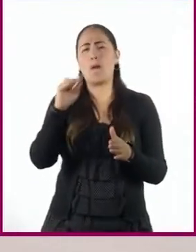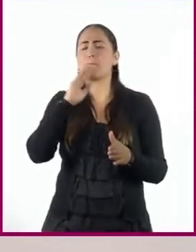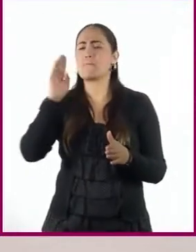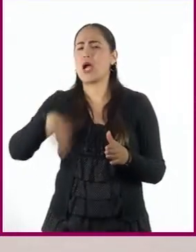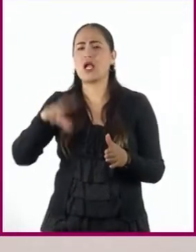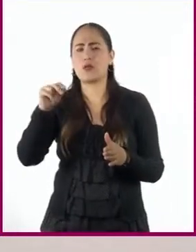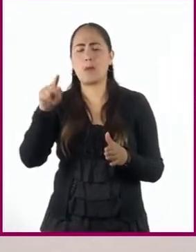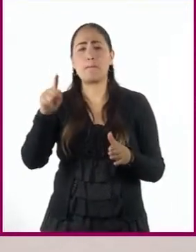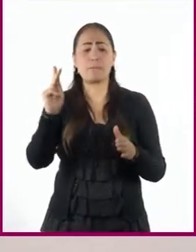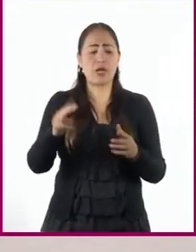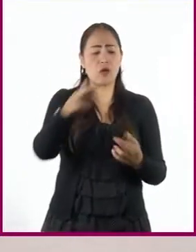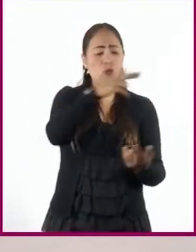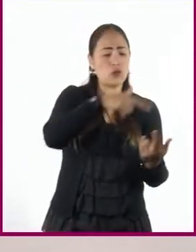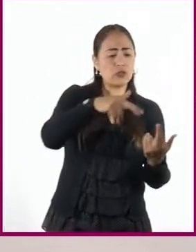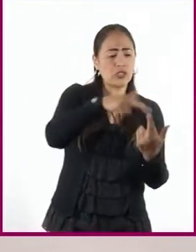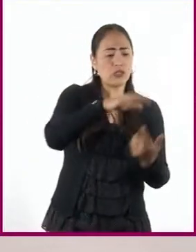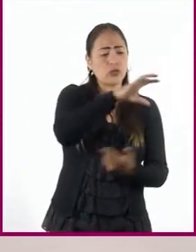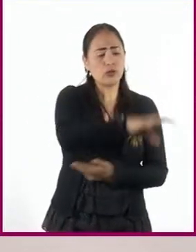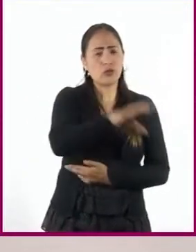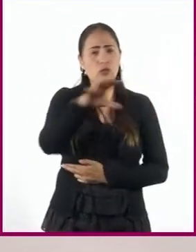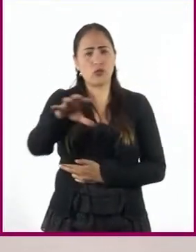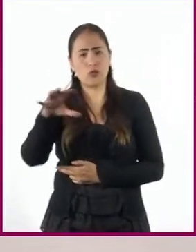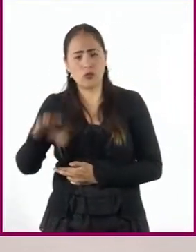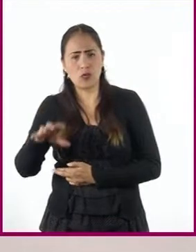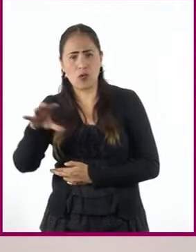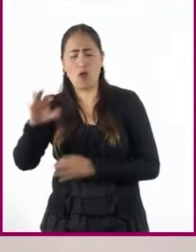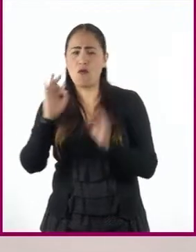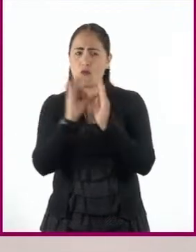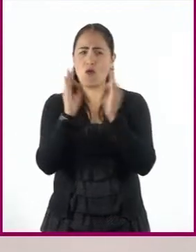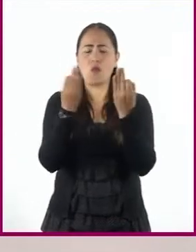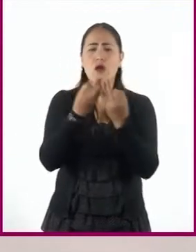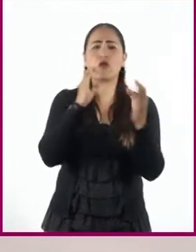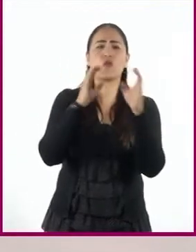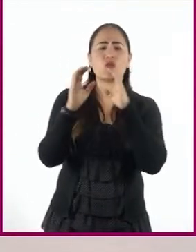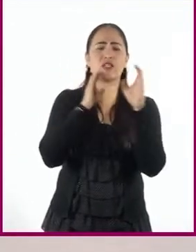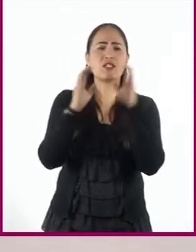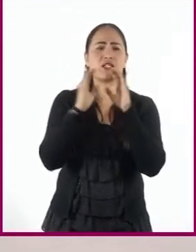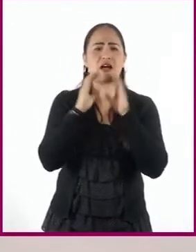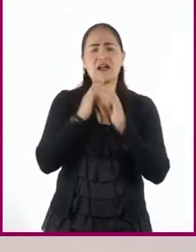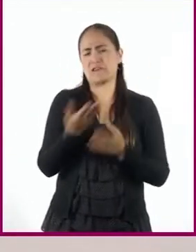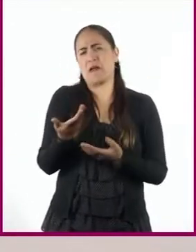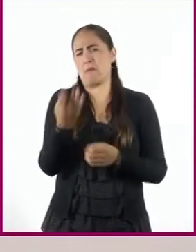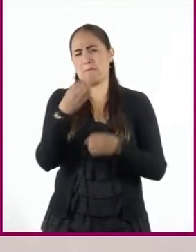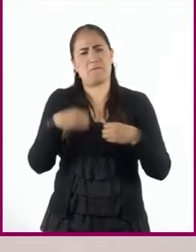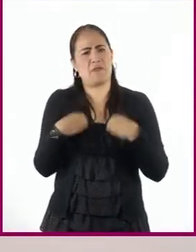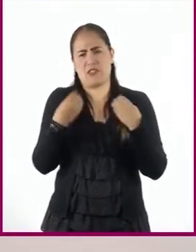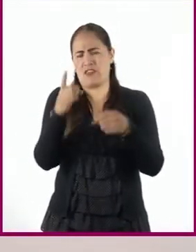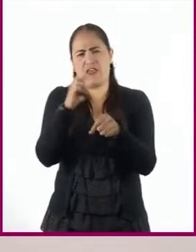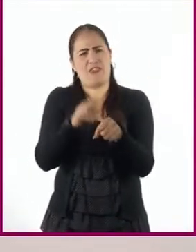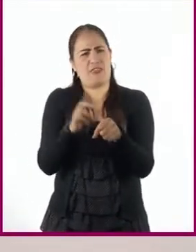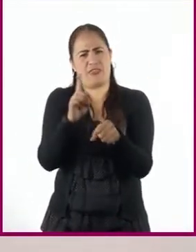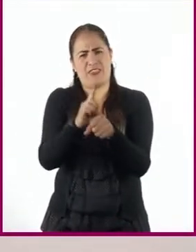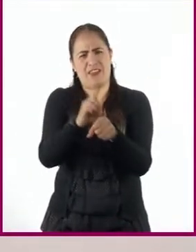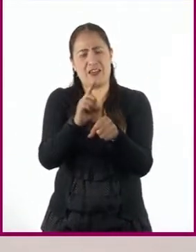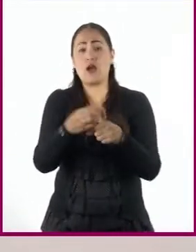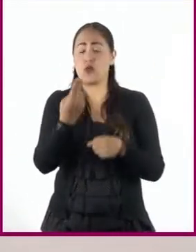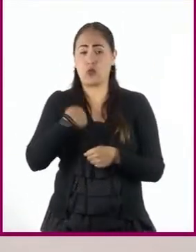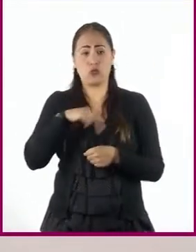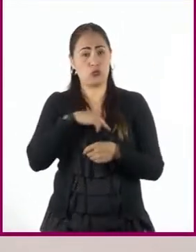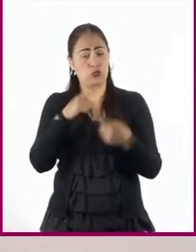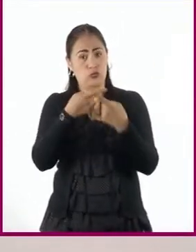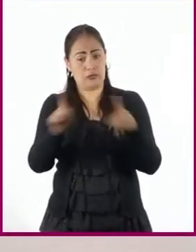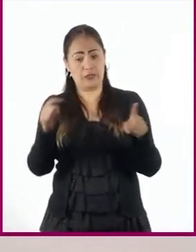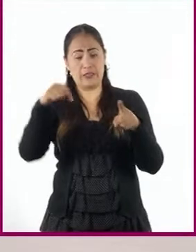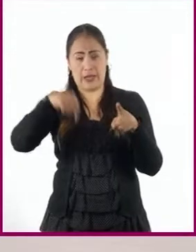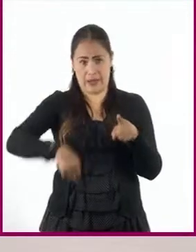que cada región tiene su propia manera de comunicarse informalmente. Y por ello, nosotros utilizamos el lenguaje formal para que